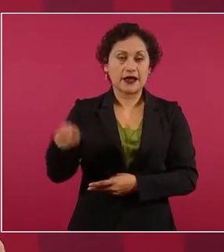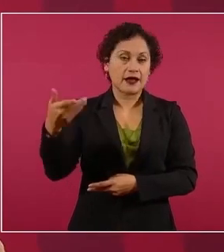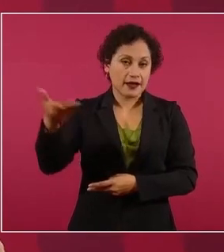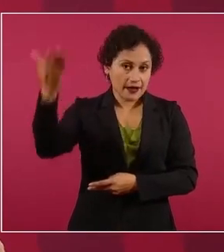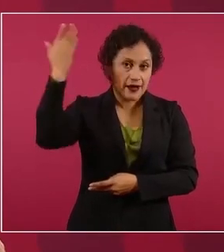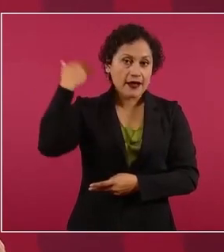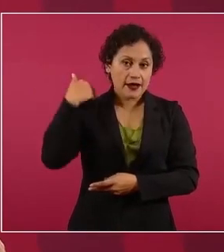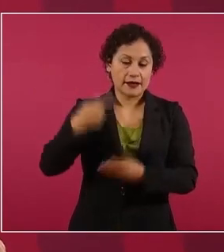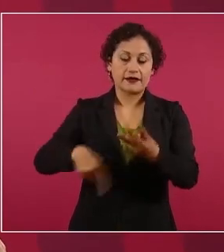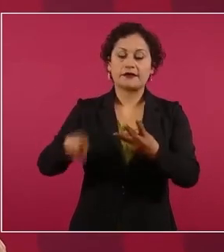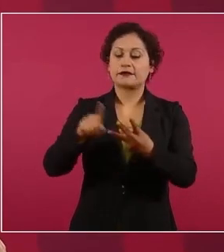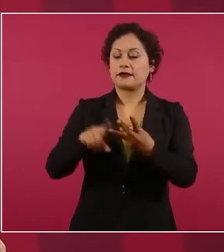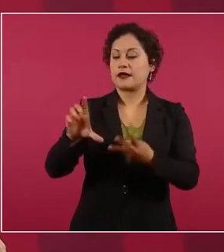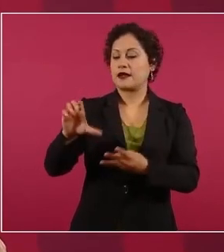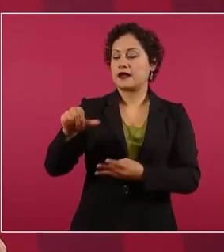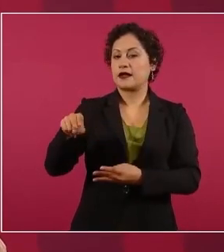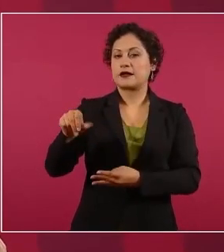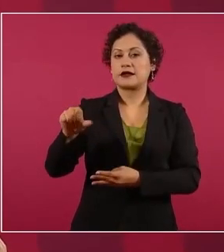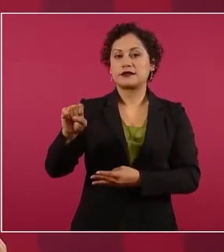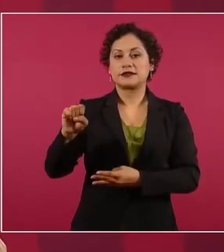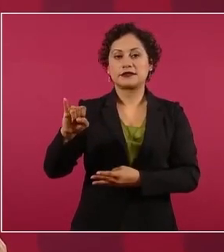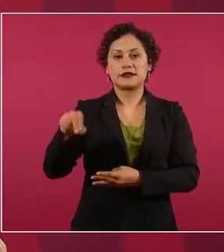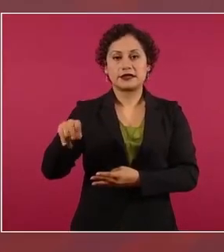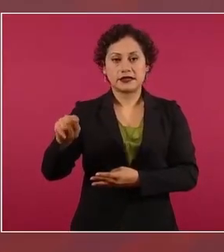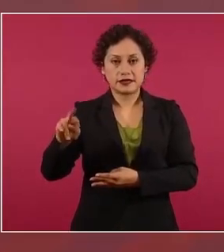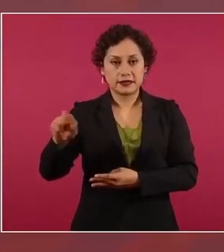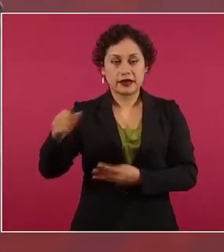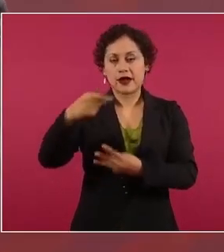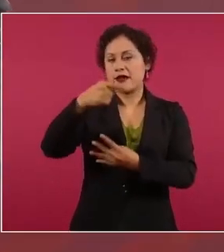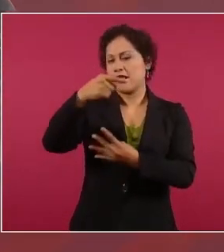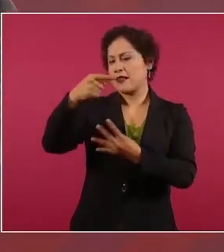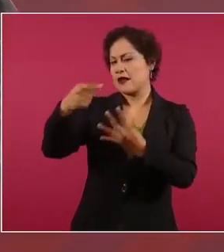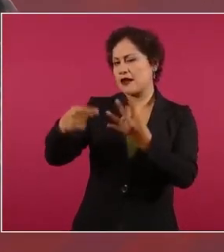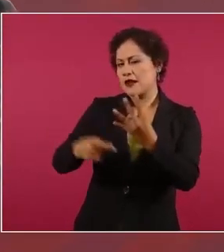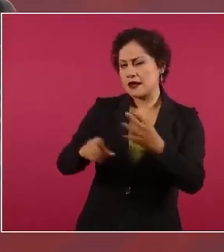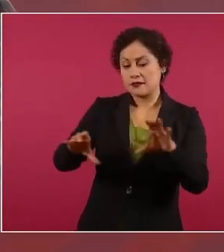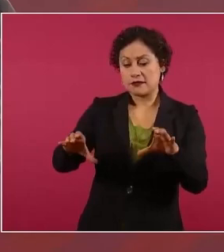la Canacintra y de todas estas